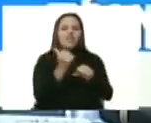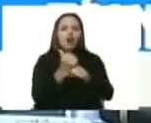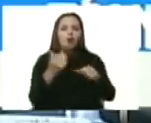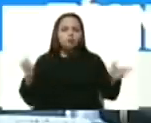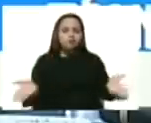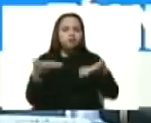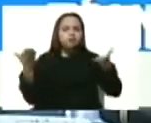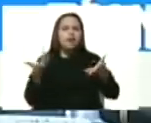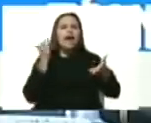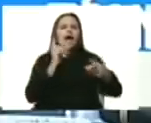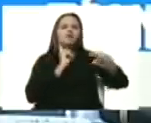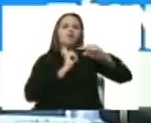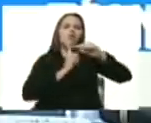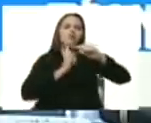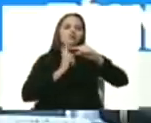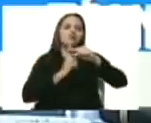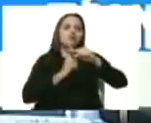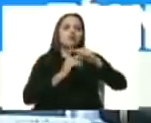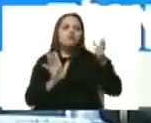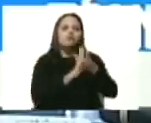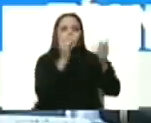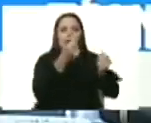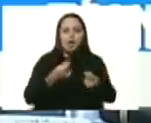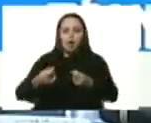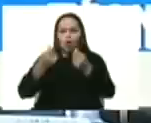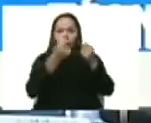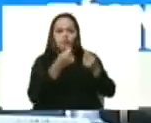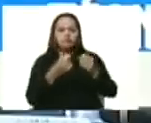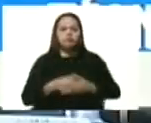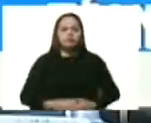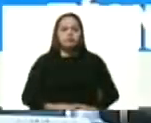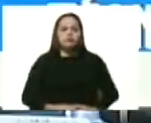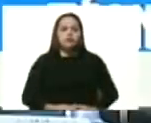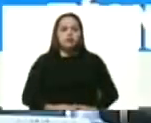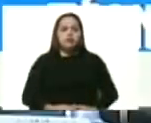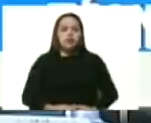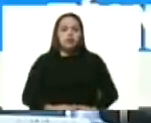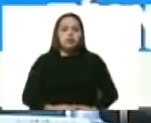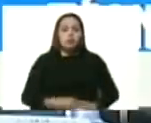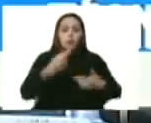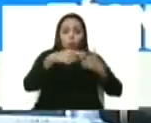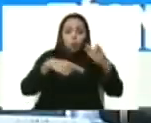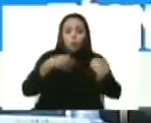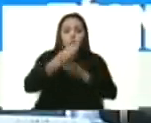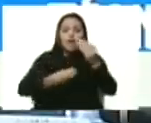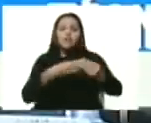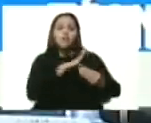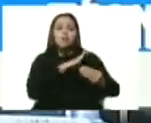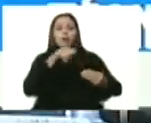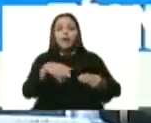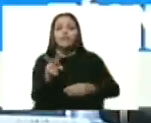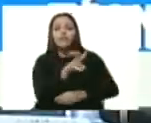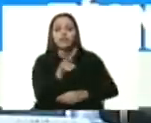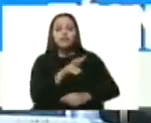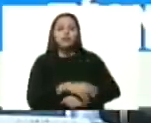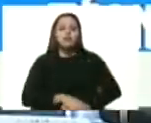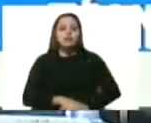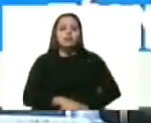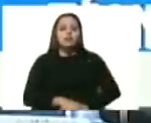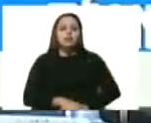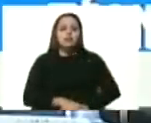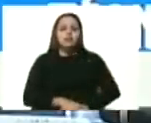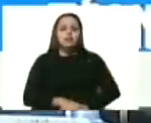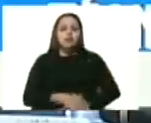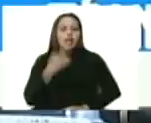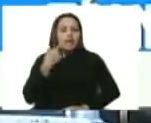impacto positivo en los sectores productivos. Estos bienes que se producen en Venezuela, y por eso hablamos de la sustitución